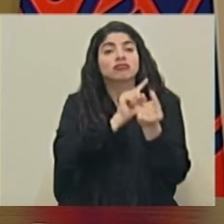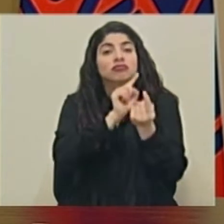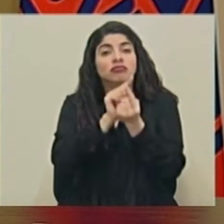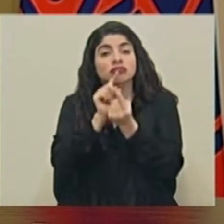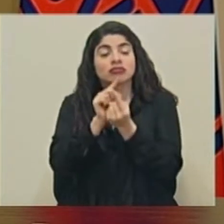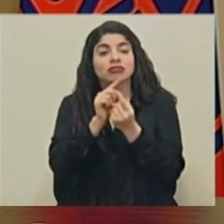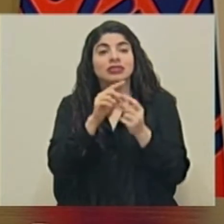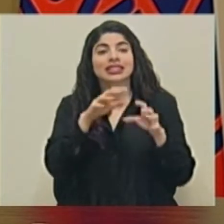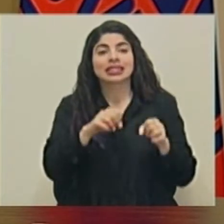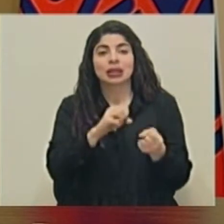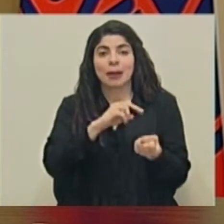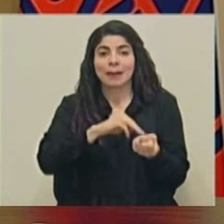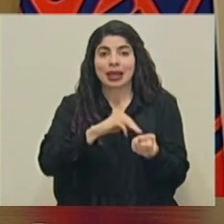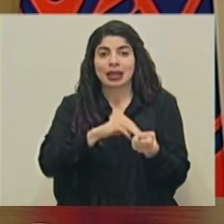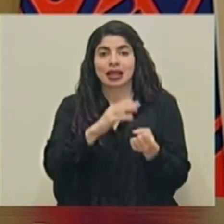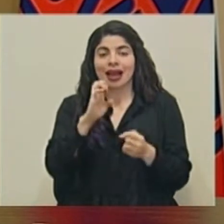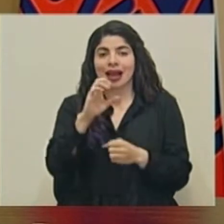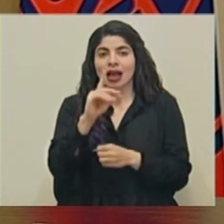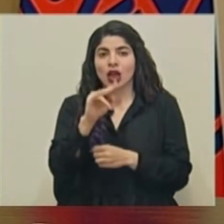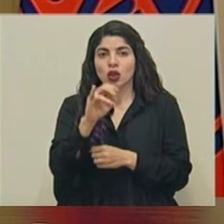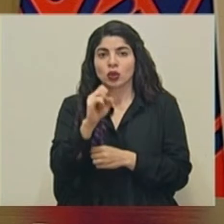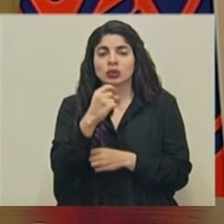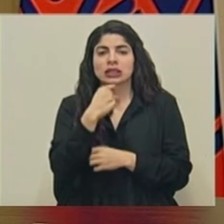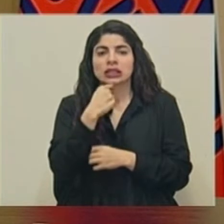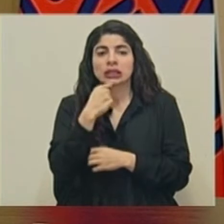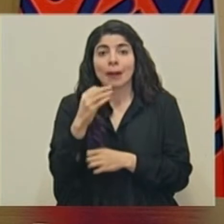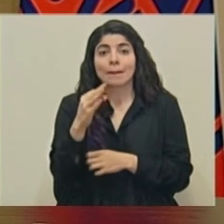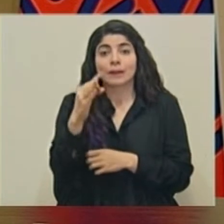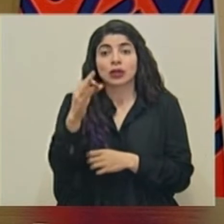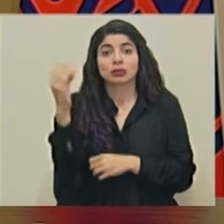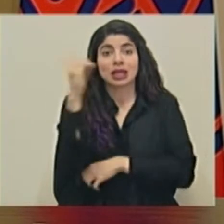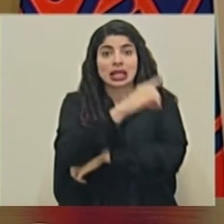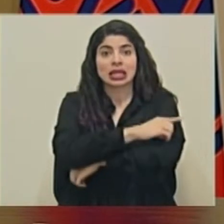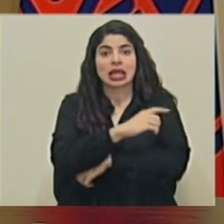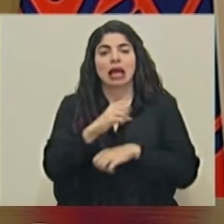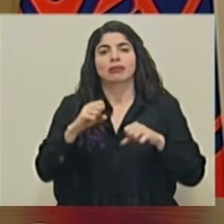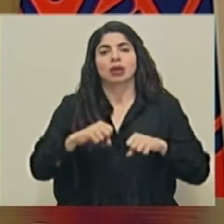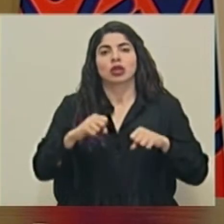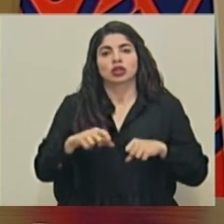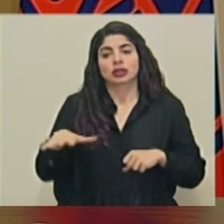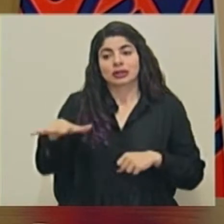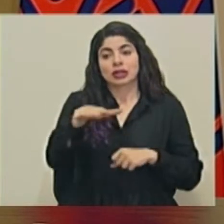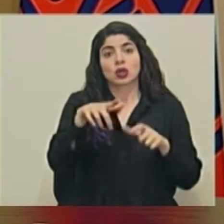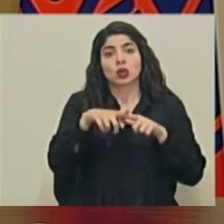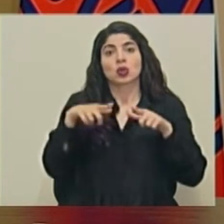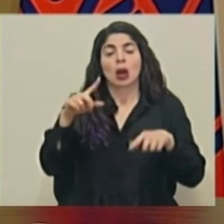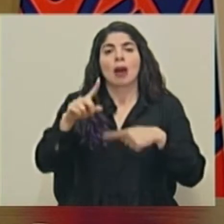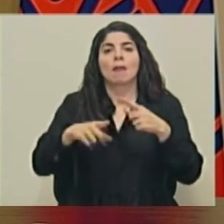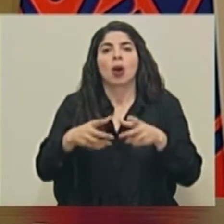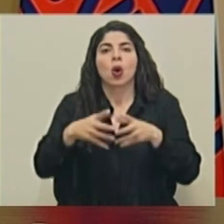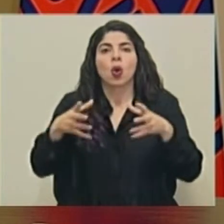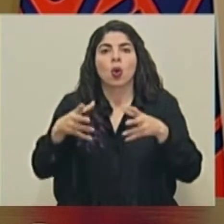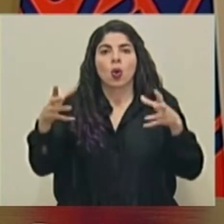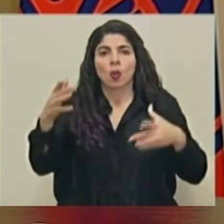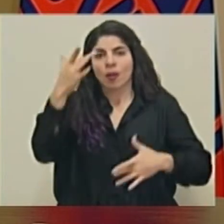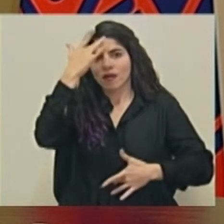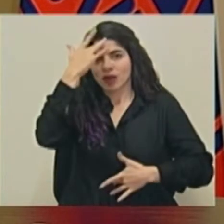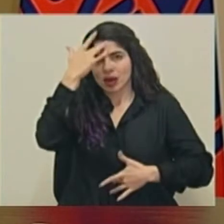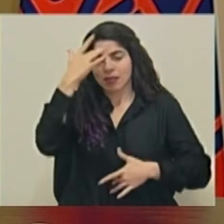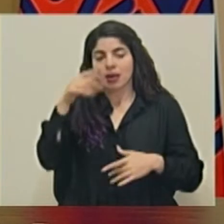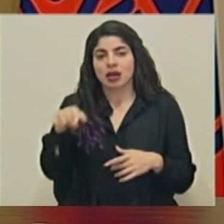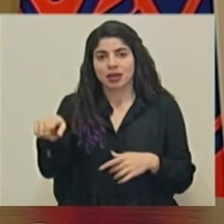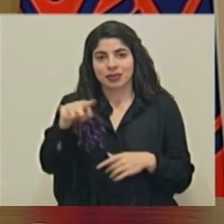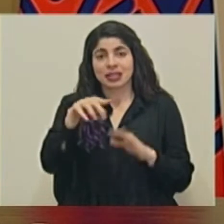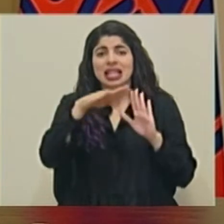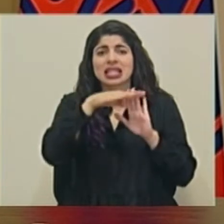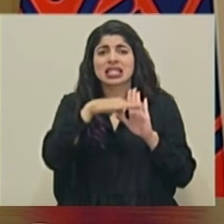EDUS, es muy probable que se aumenten los casos en los próximos días en estas comunidades, cuya lista está disponible también en